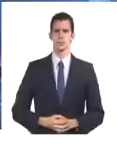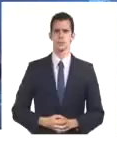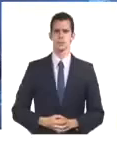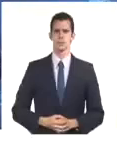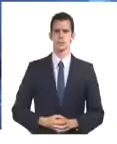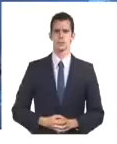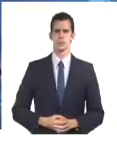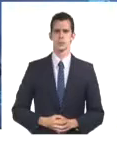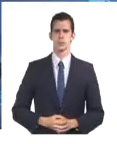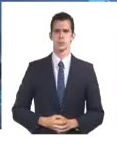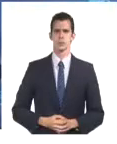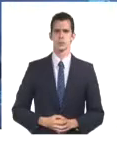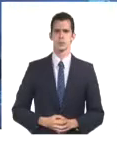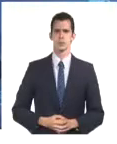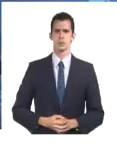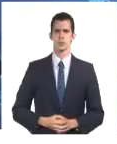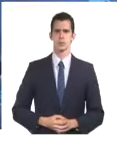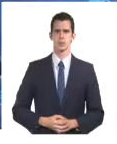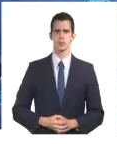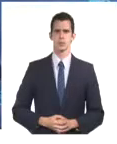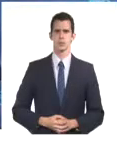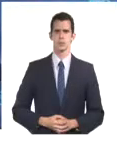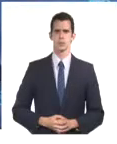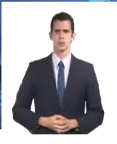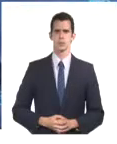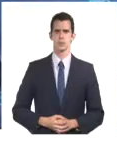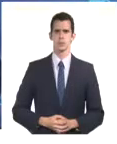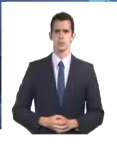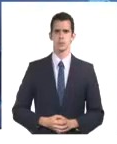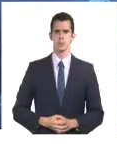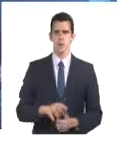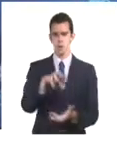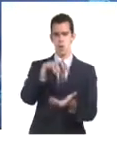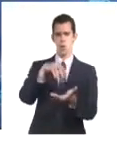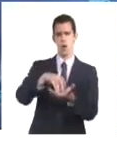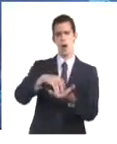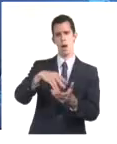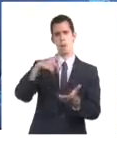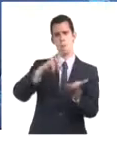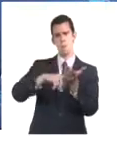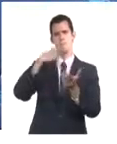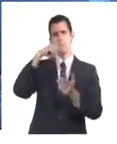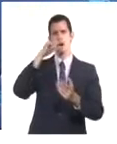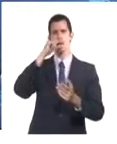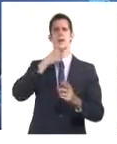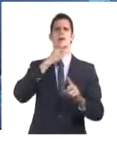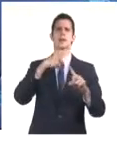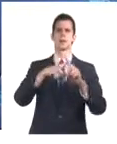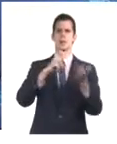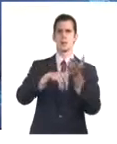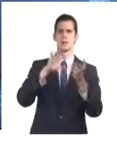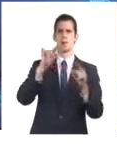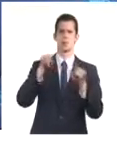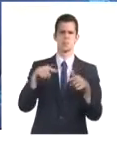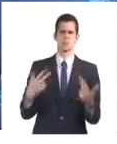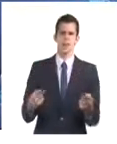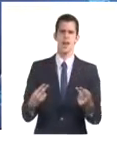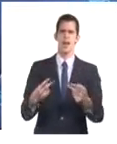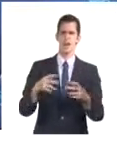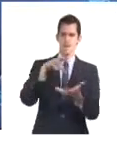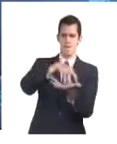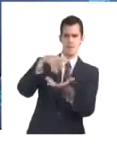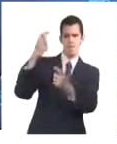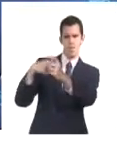La Feria Internacional de la Construcción concluyó hoy en Pavexpo, luego de varias jornadas en las que empresarios de unos 15 países concertaron